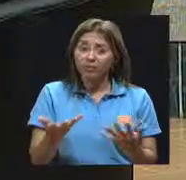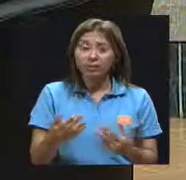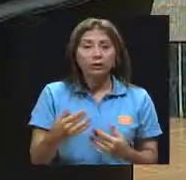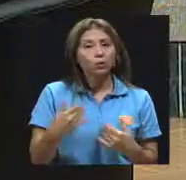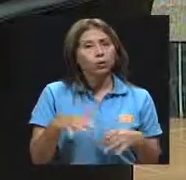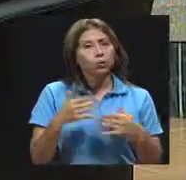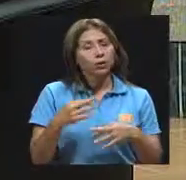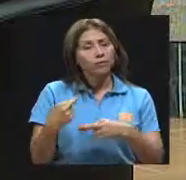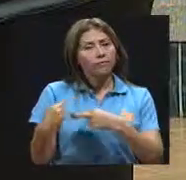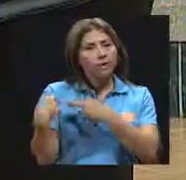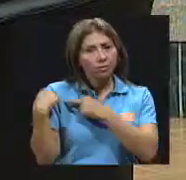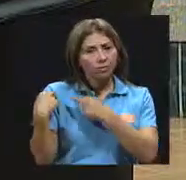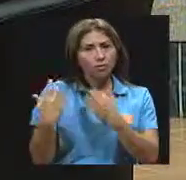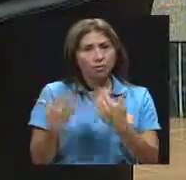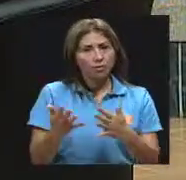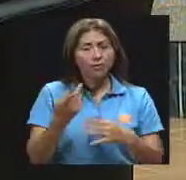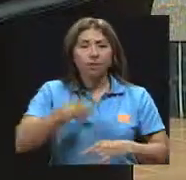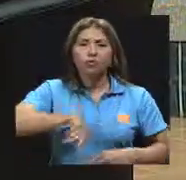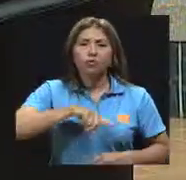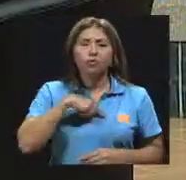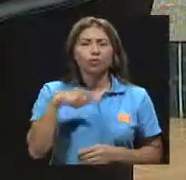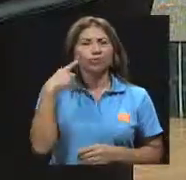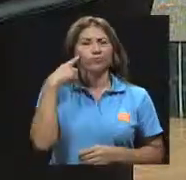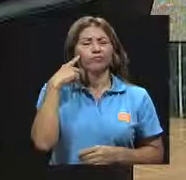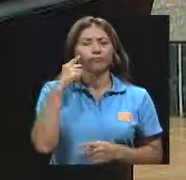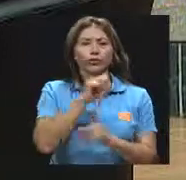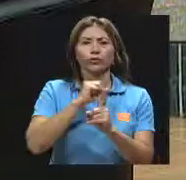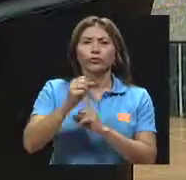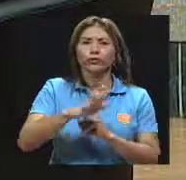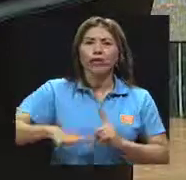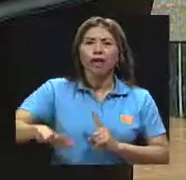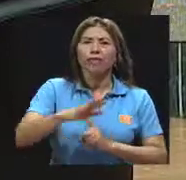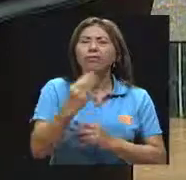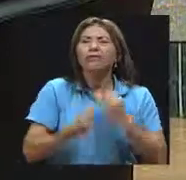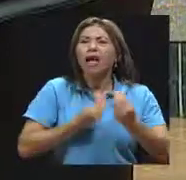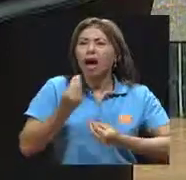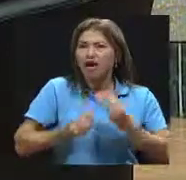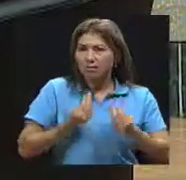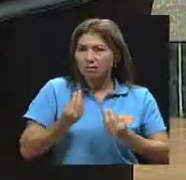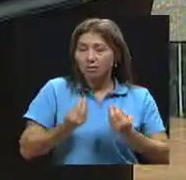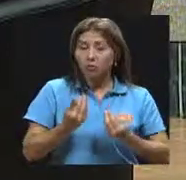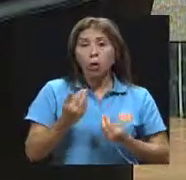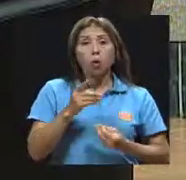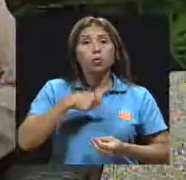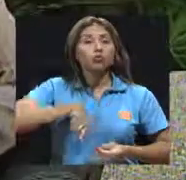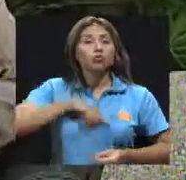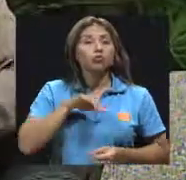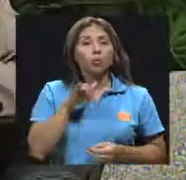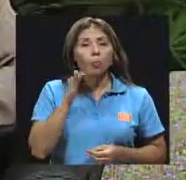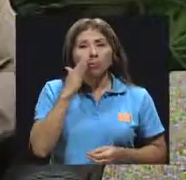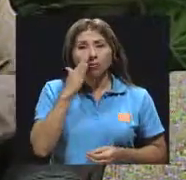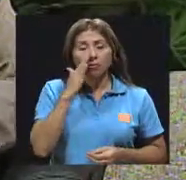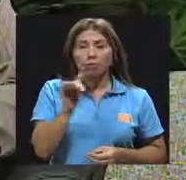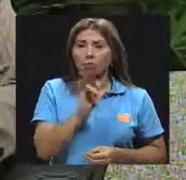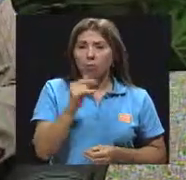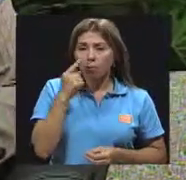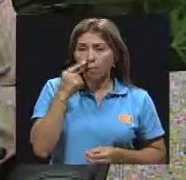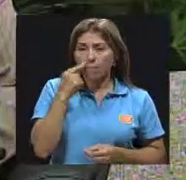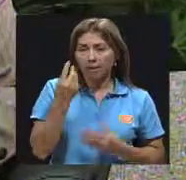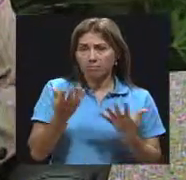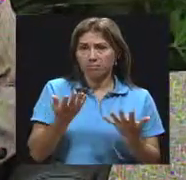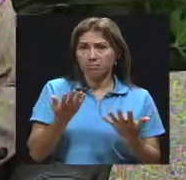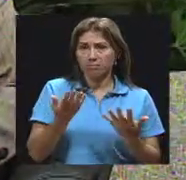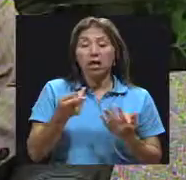Saúl, que es ahí donde tal vez nos preguntamos como sociedad qué hacemos, qué hacemos también como mamá, como papá, si tenemos esos hábitos